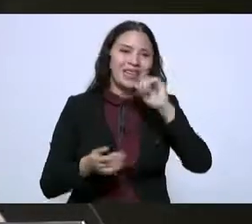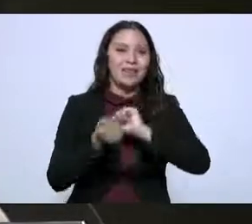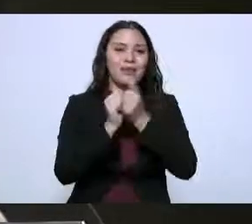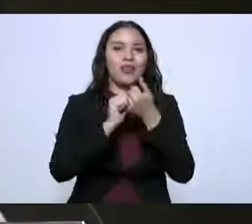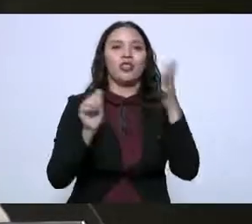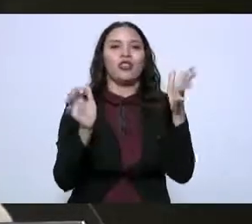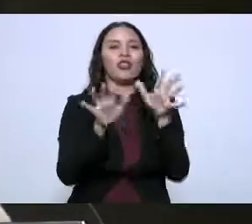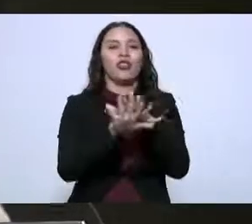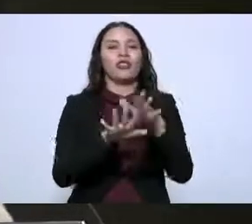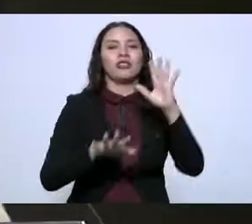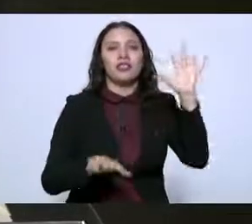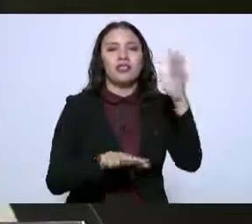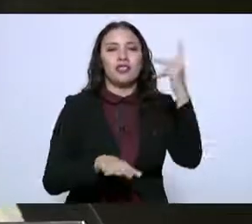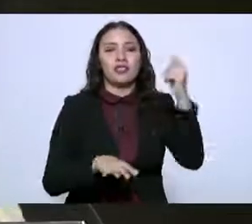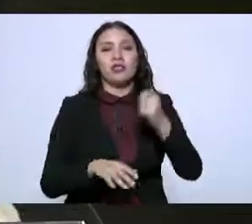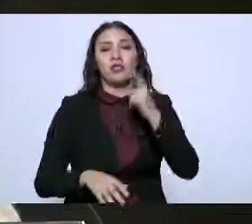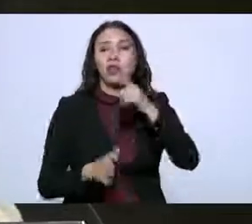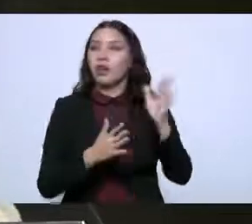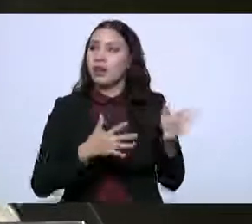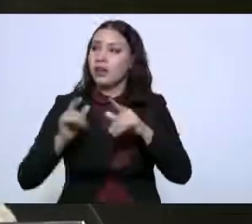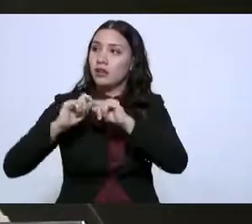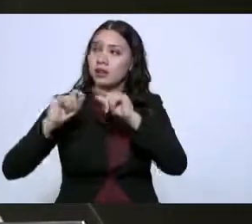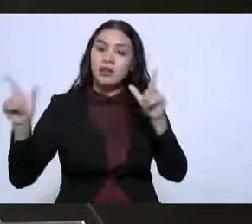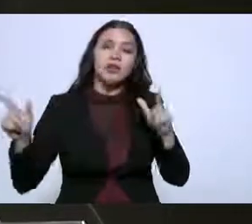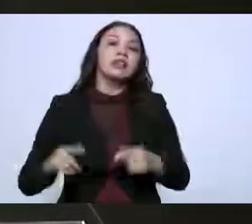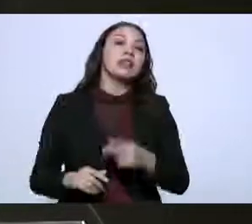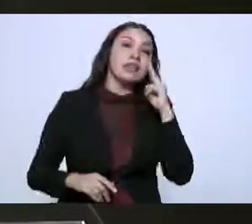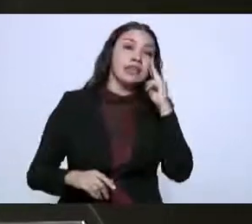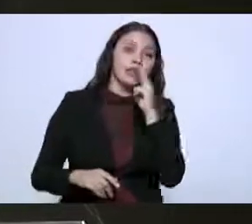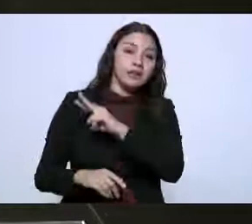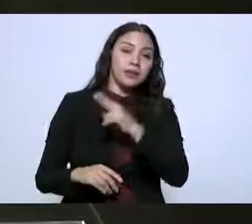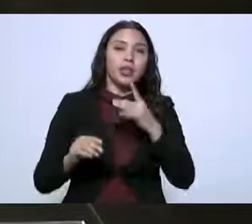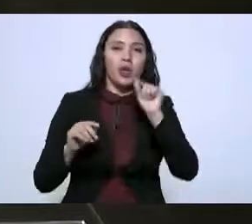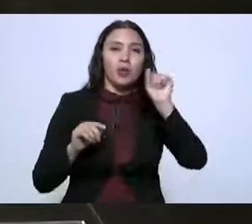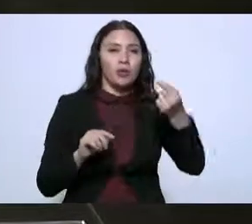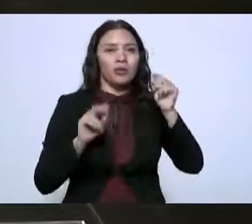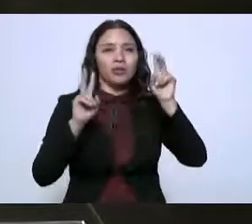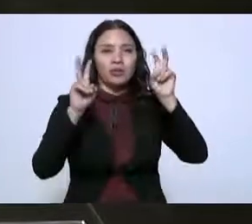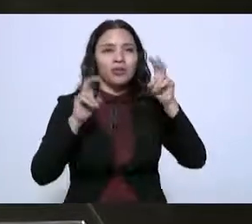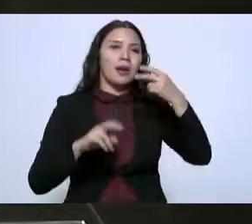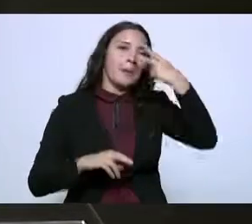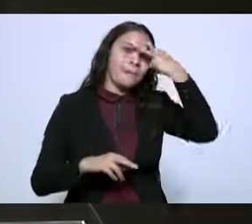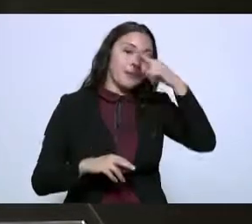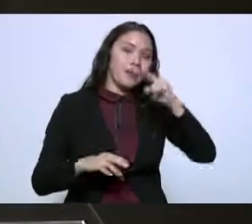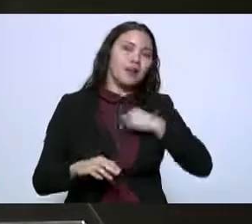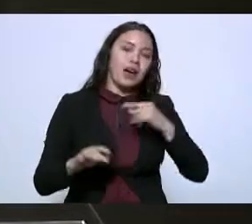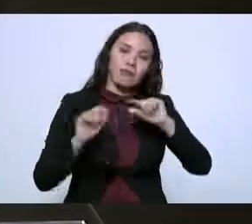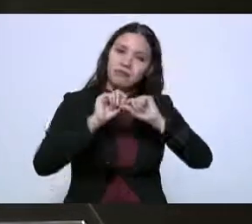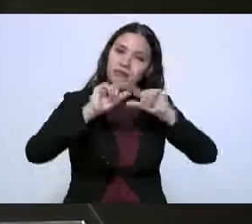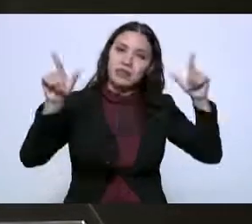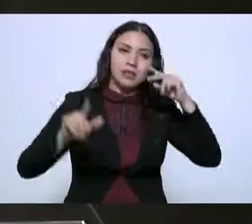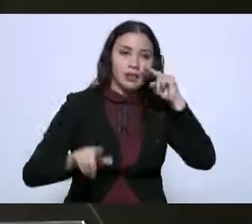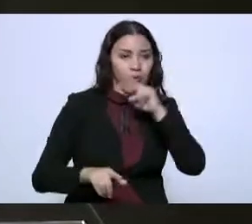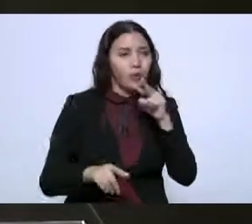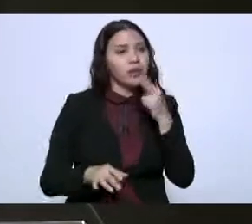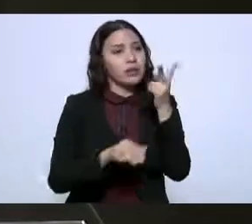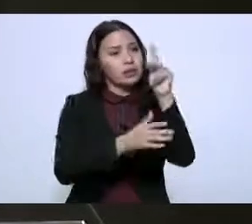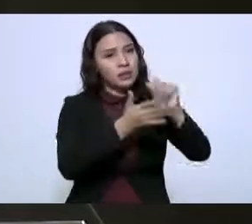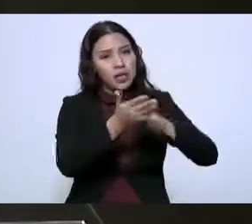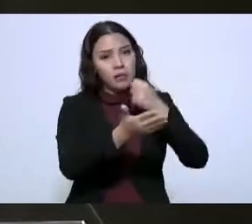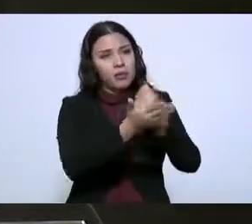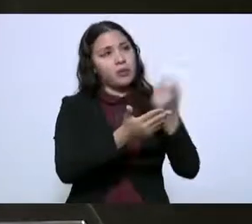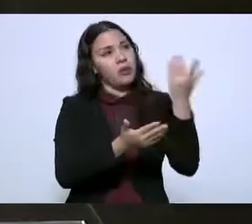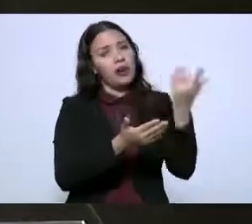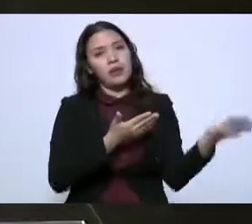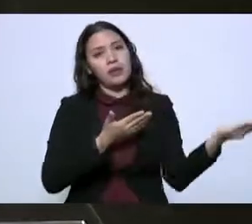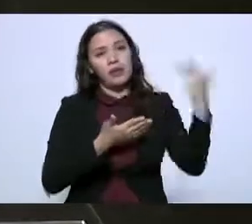también en la siguiente gráfica en Punto México han sido invitados para que Tamaulipas esté el mes